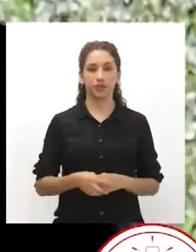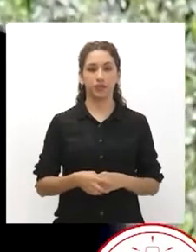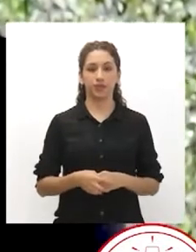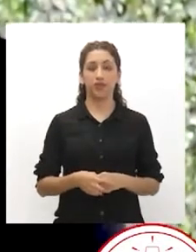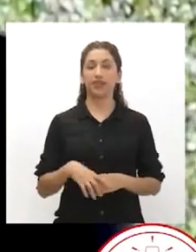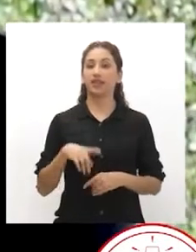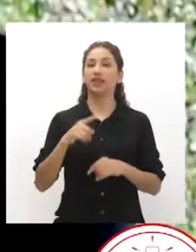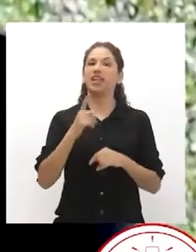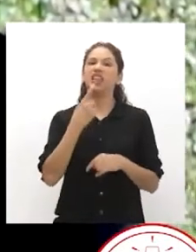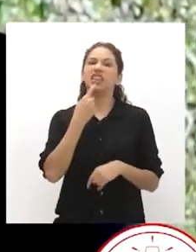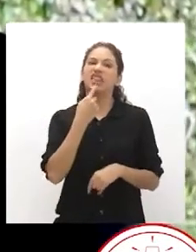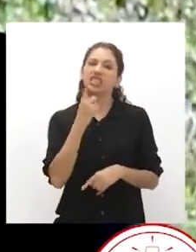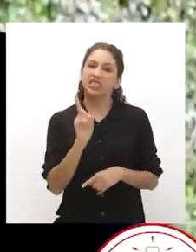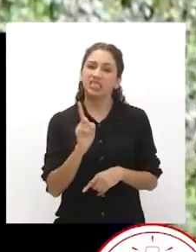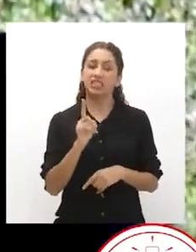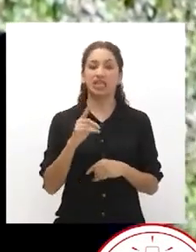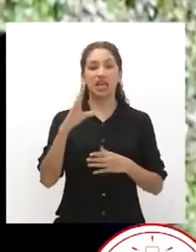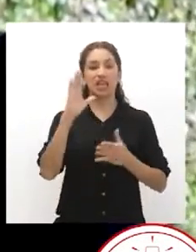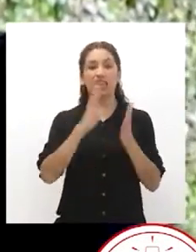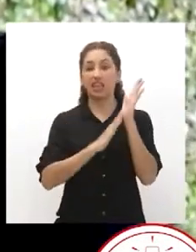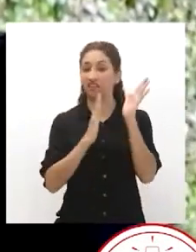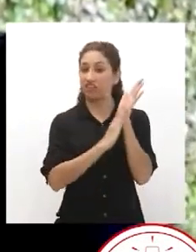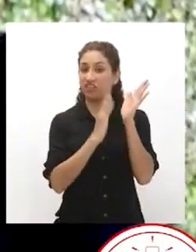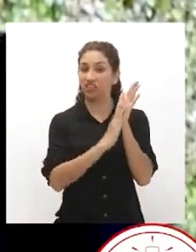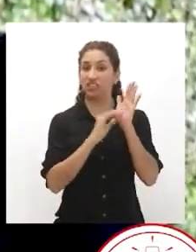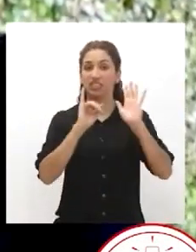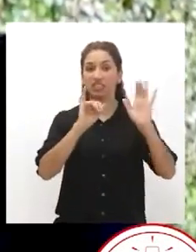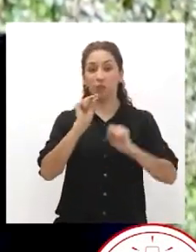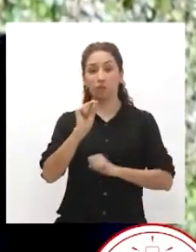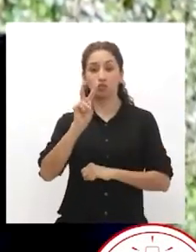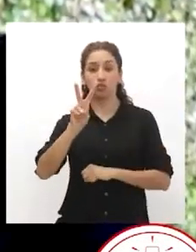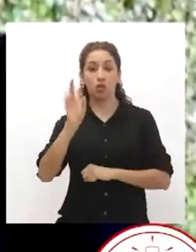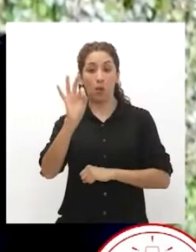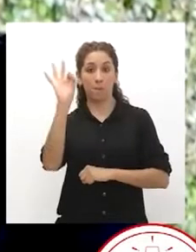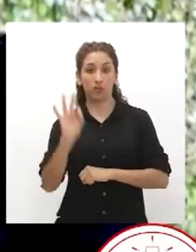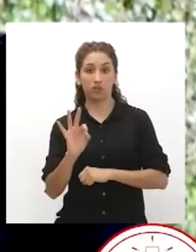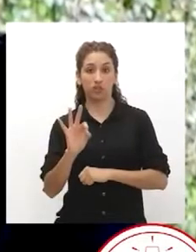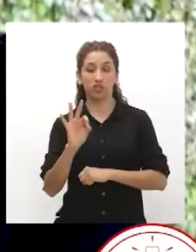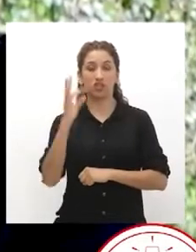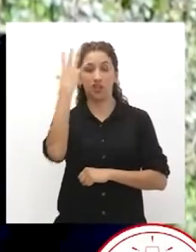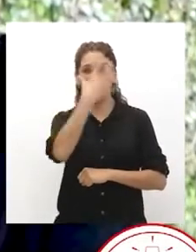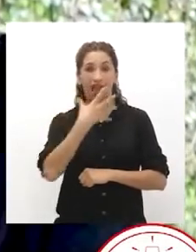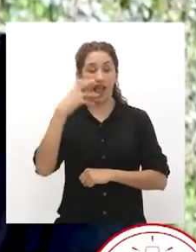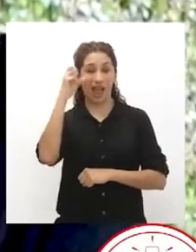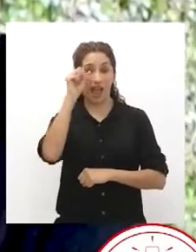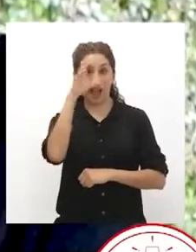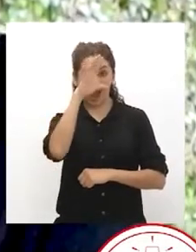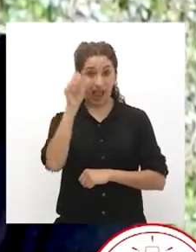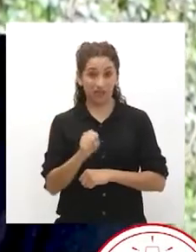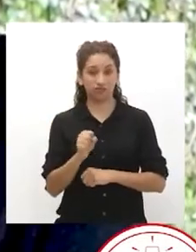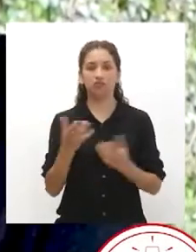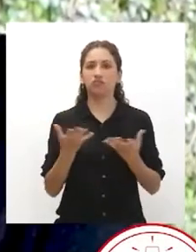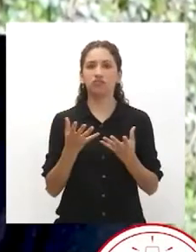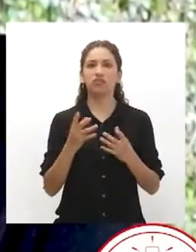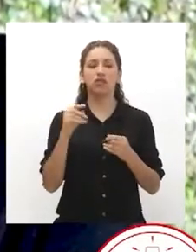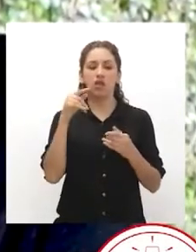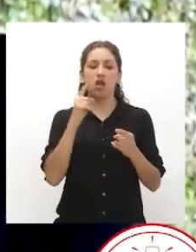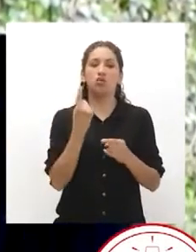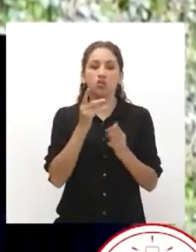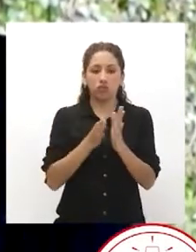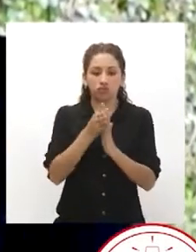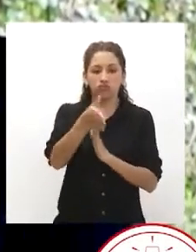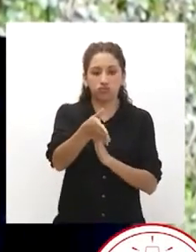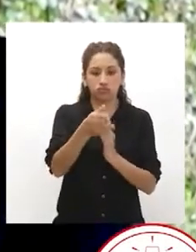Según el informe de la Defensoría del Pueblo, solo el 6.2% de la población afrodescendiente accede a estudios